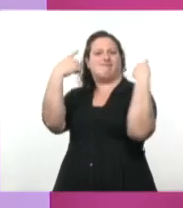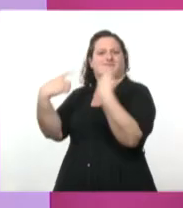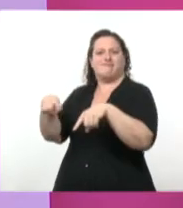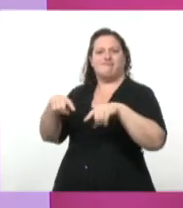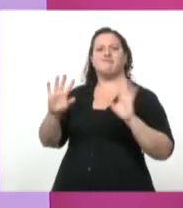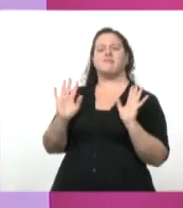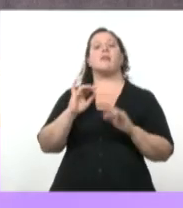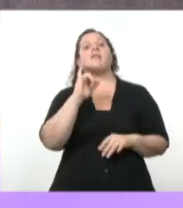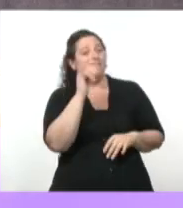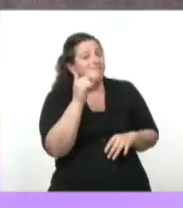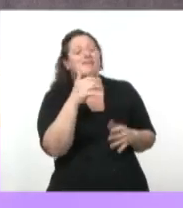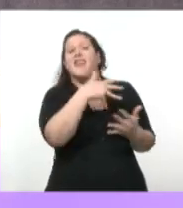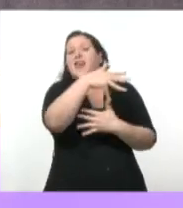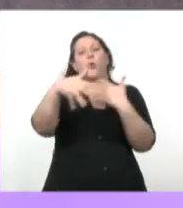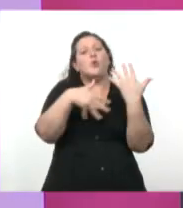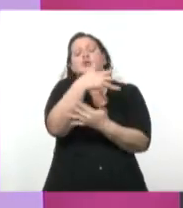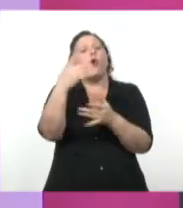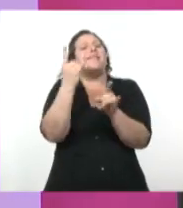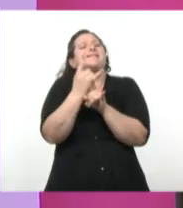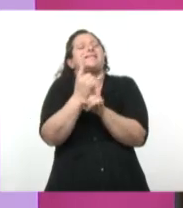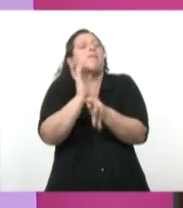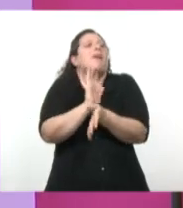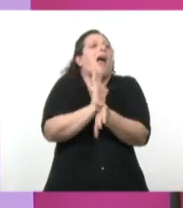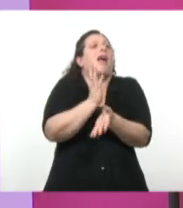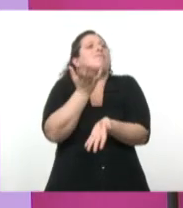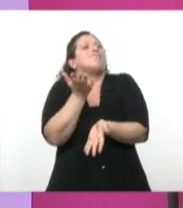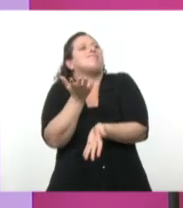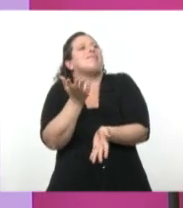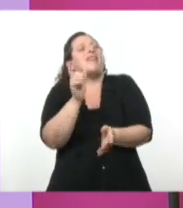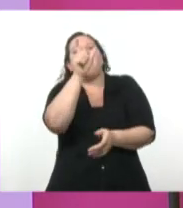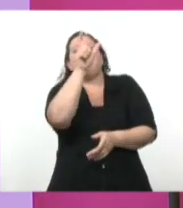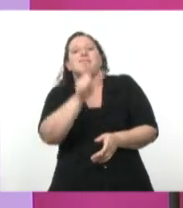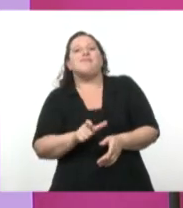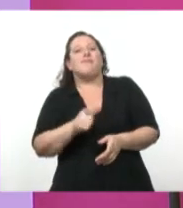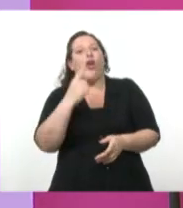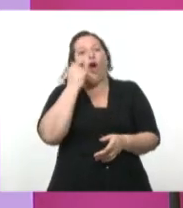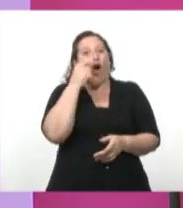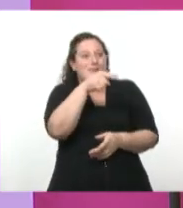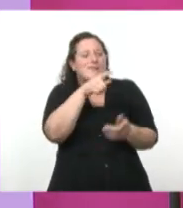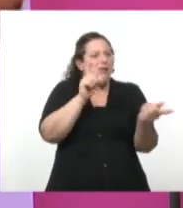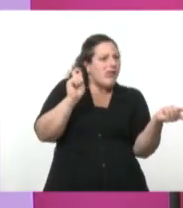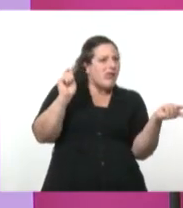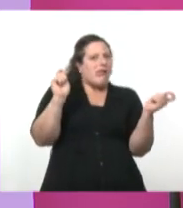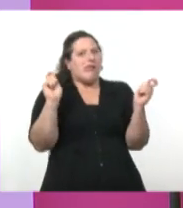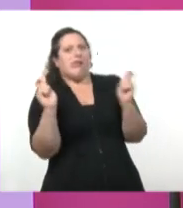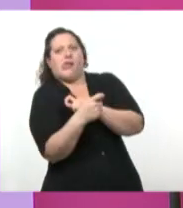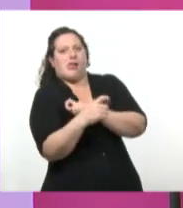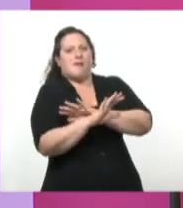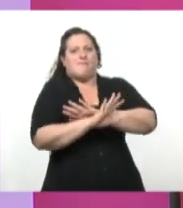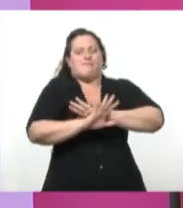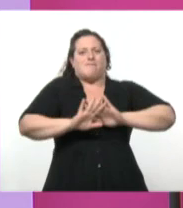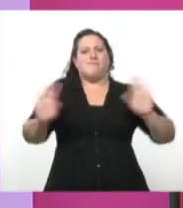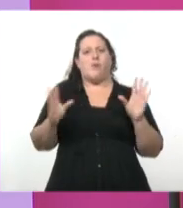las revoluciones en sí tienen esta idea de construcción del hombre nuevo porque justamente implica, bueno, pensar un nuevo orden, ¿no?